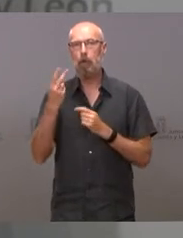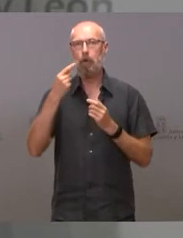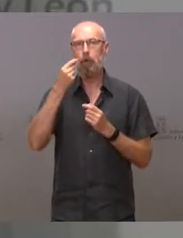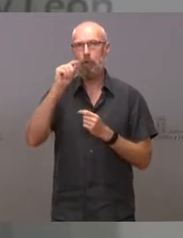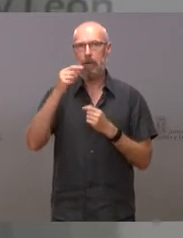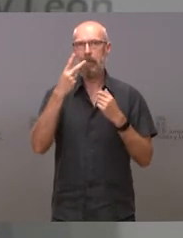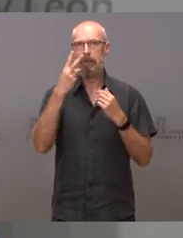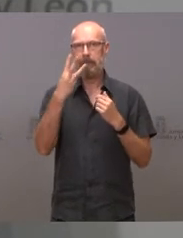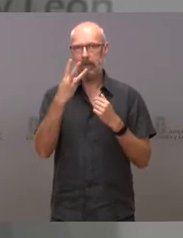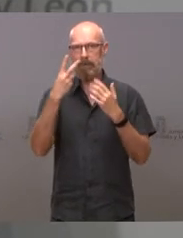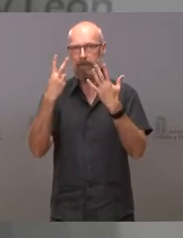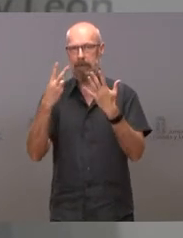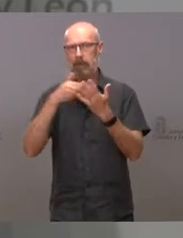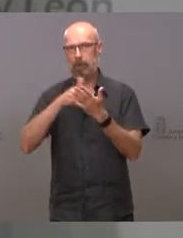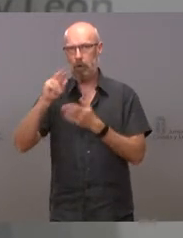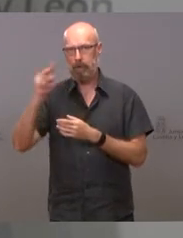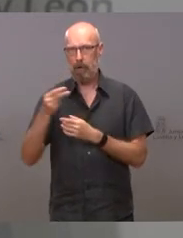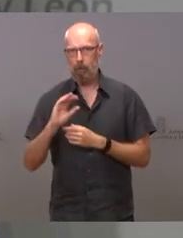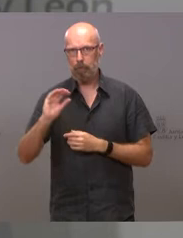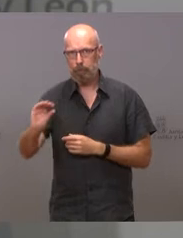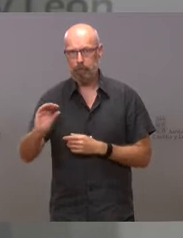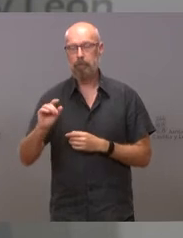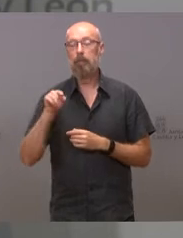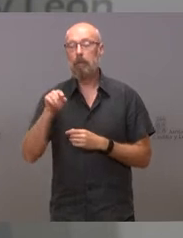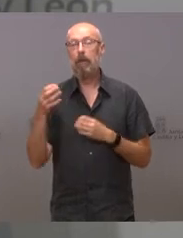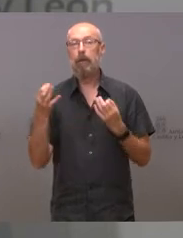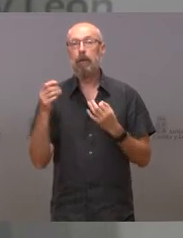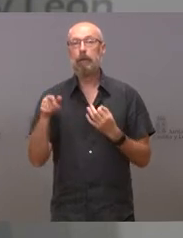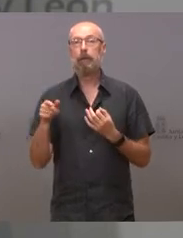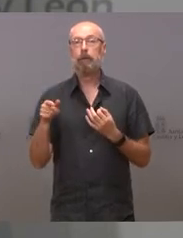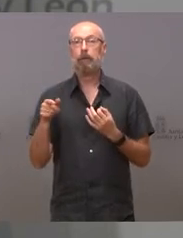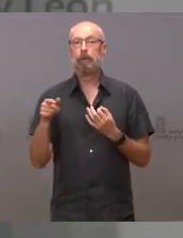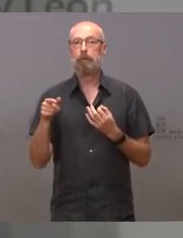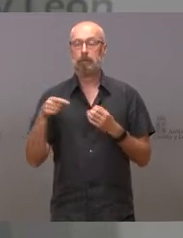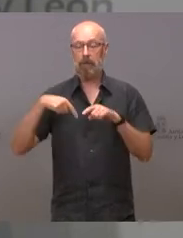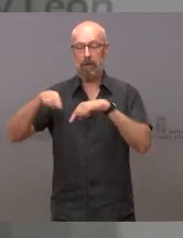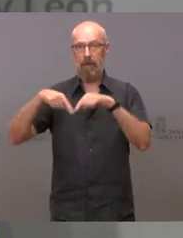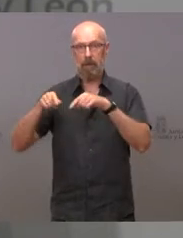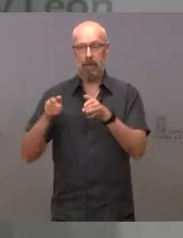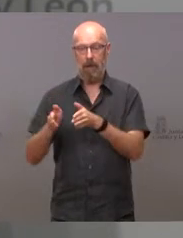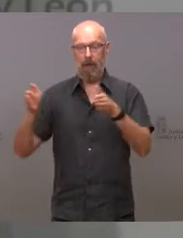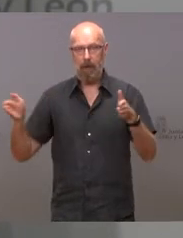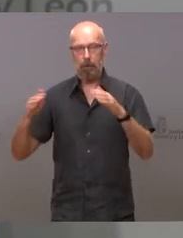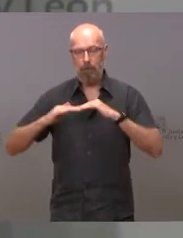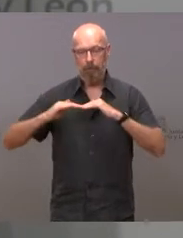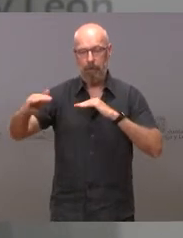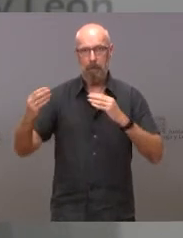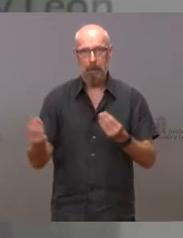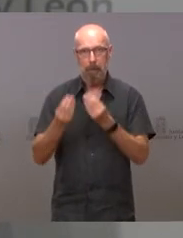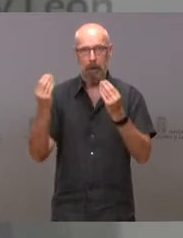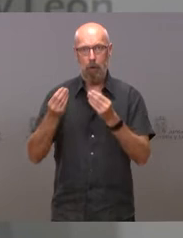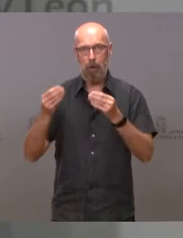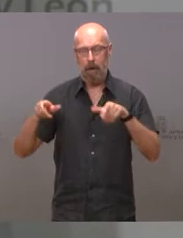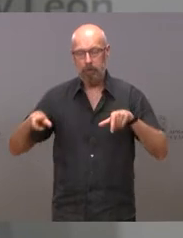millones de euros. Se trata del ensanche, la mejora del firme en ambas márgenes, la